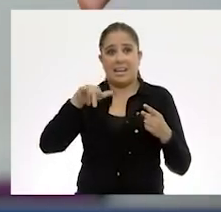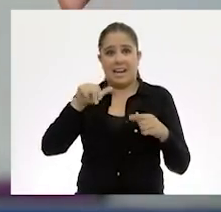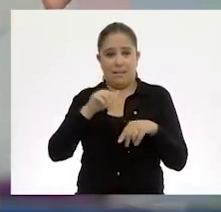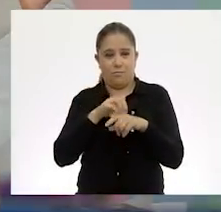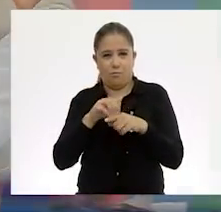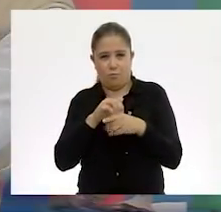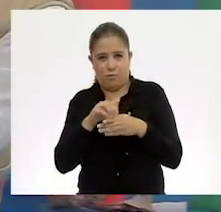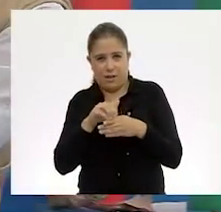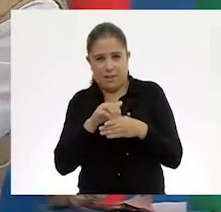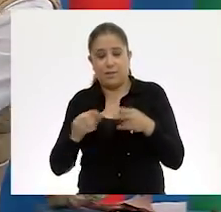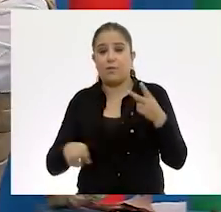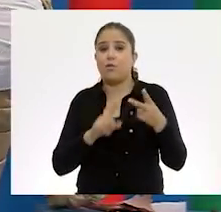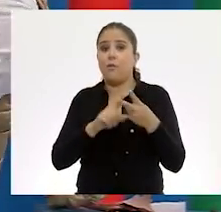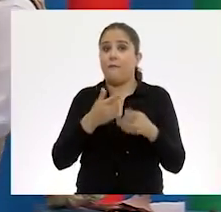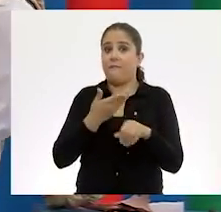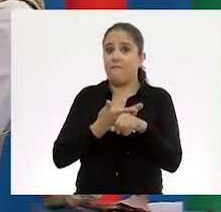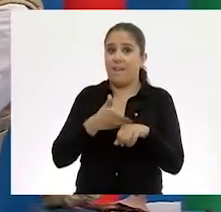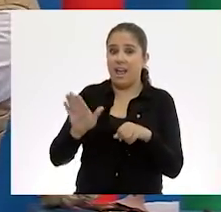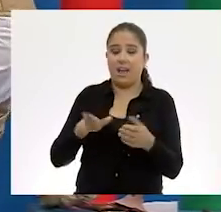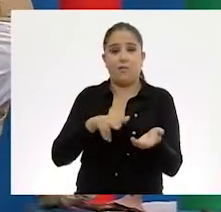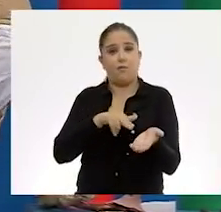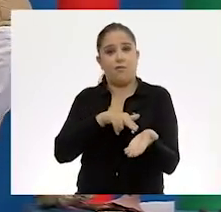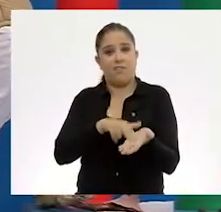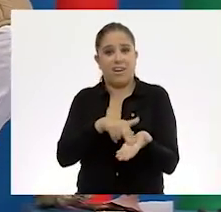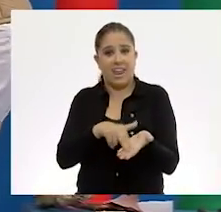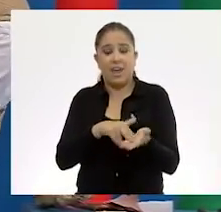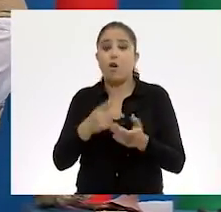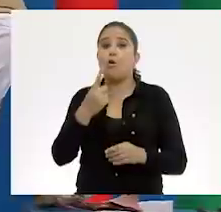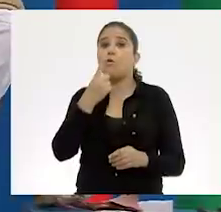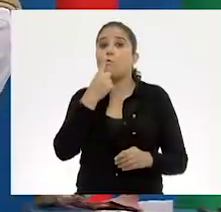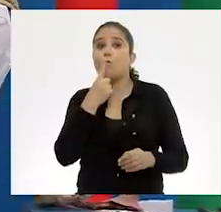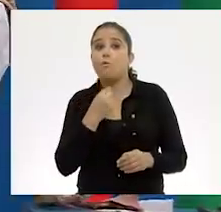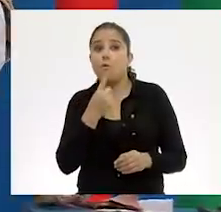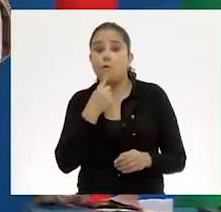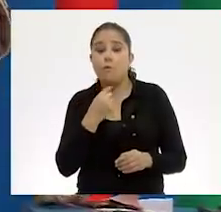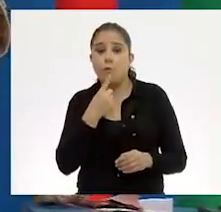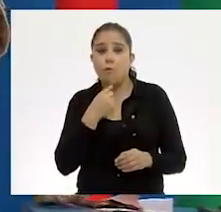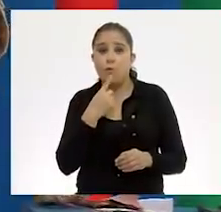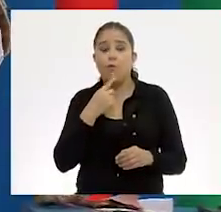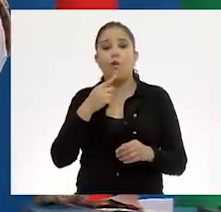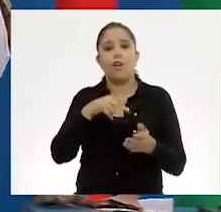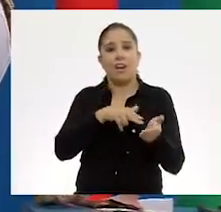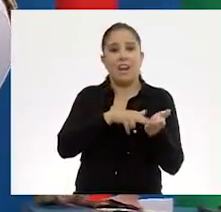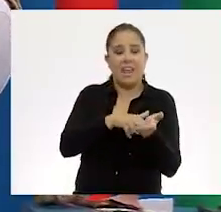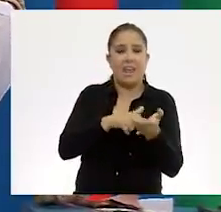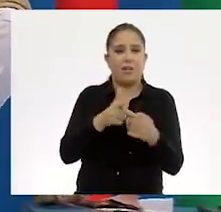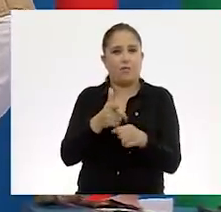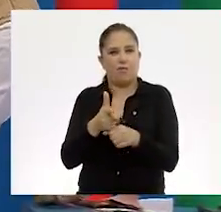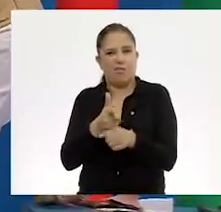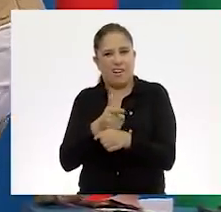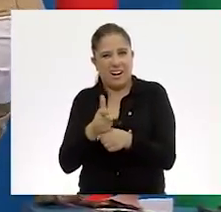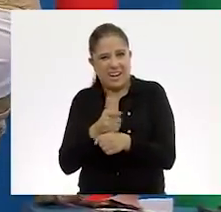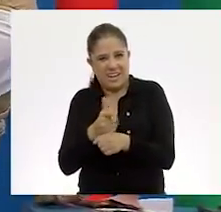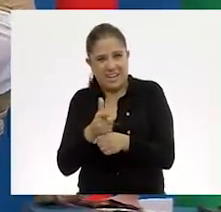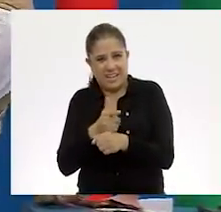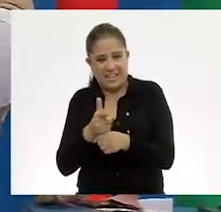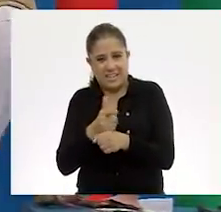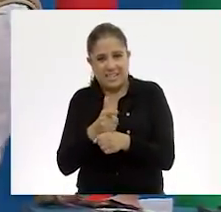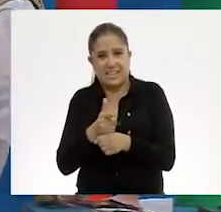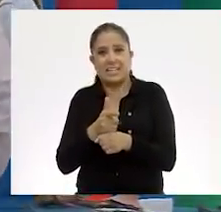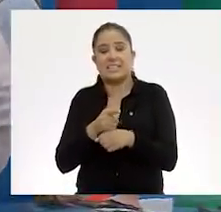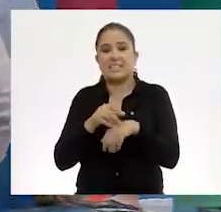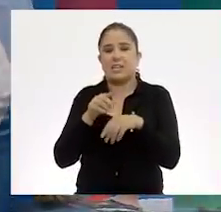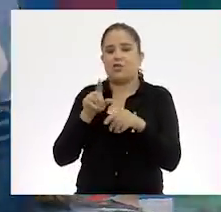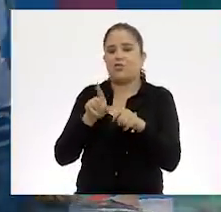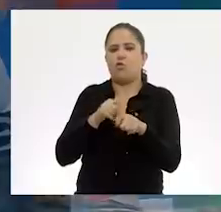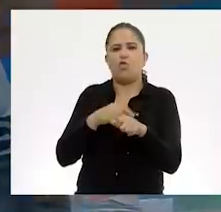Podemos identificar el blanco, negro, rojo. Aquí tenemos más negro, gris. Gris. Con lo